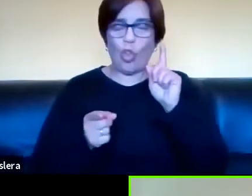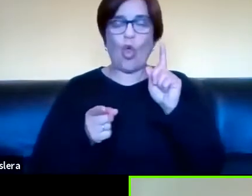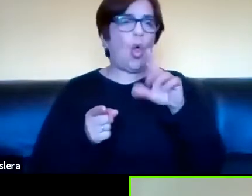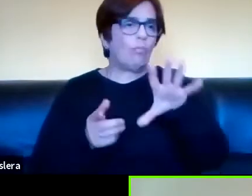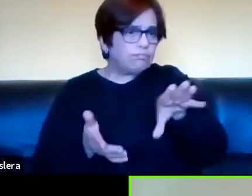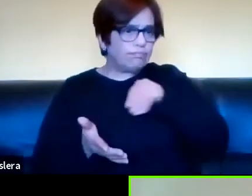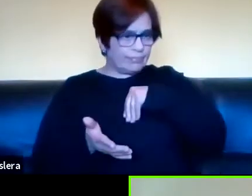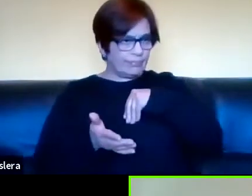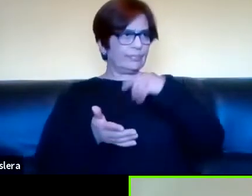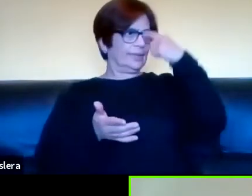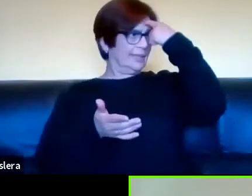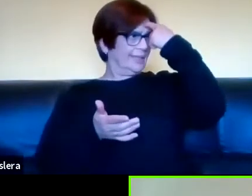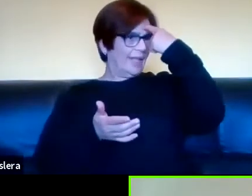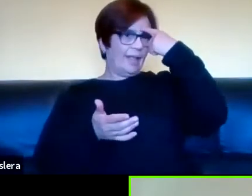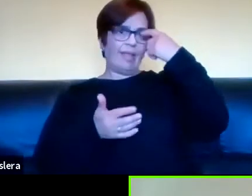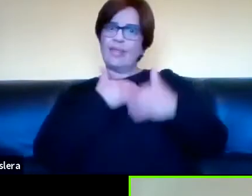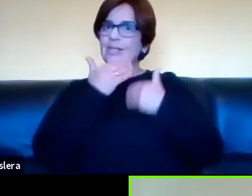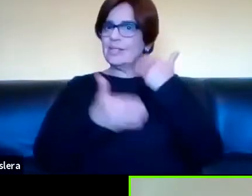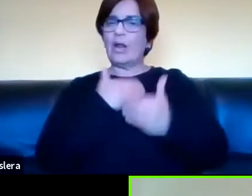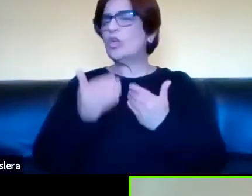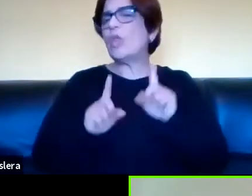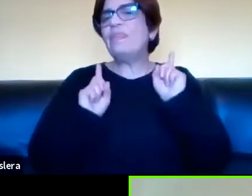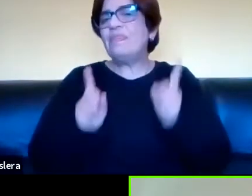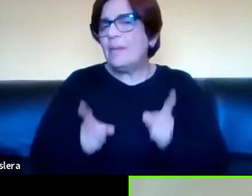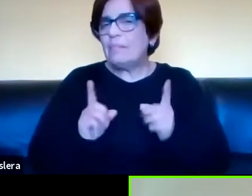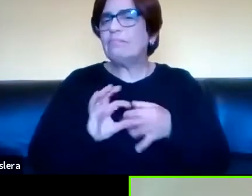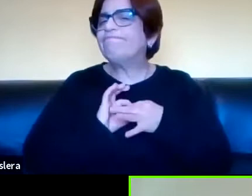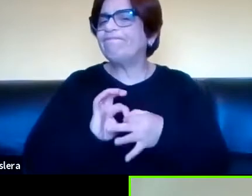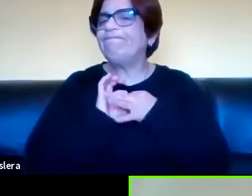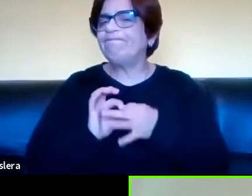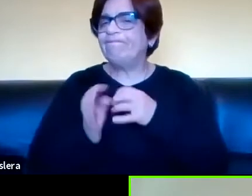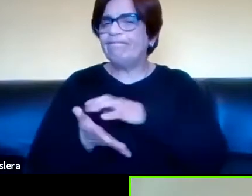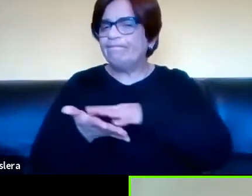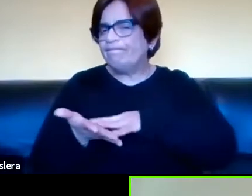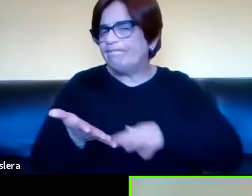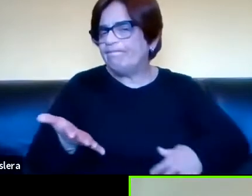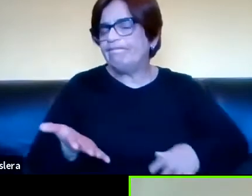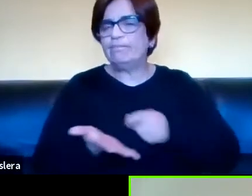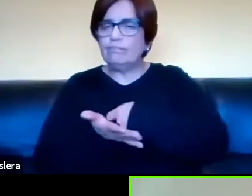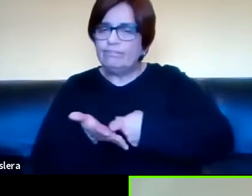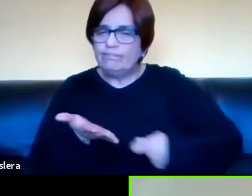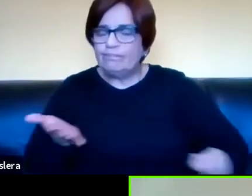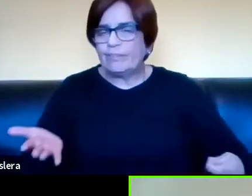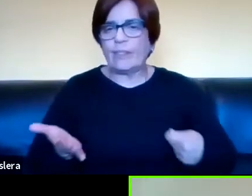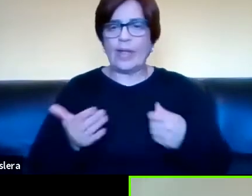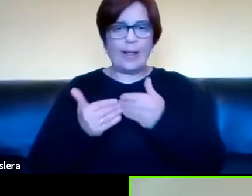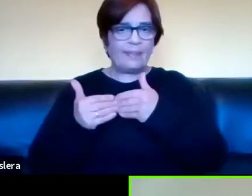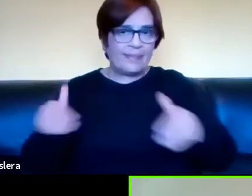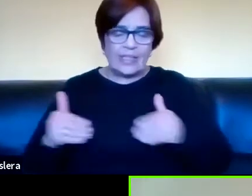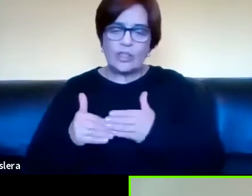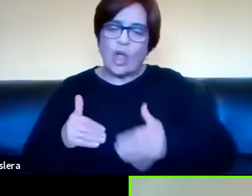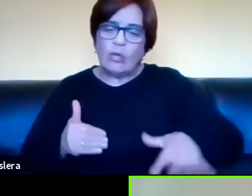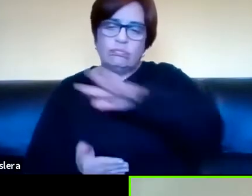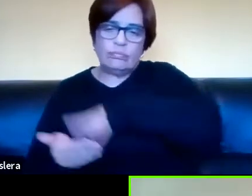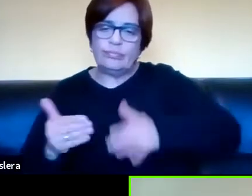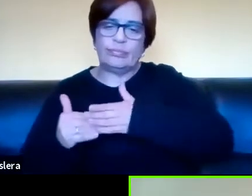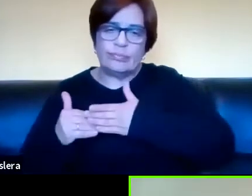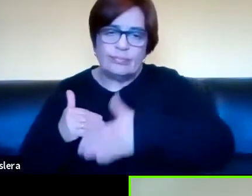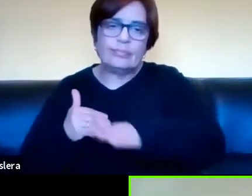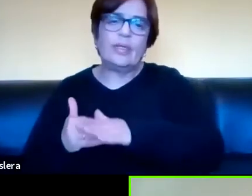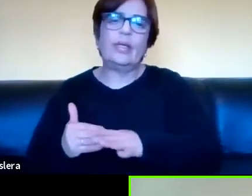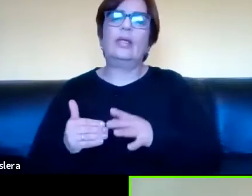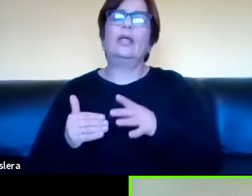todas las funciones de lo letrado tenían que ver con la escritura porque era la única tecnología que lo podía hacer que era separar texto de contexto y bueno,